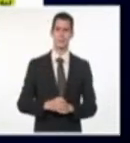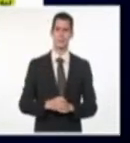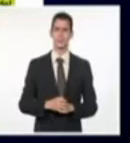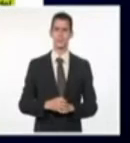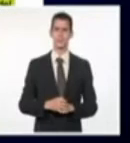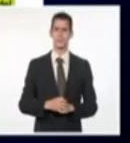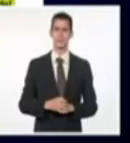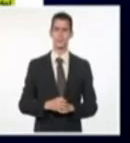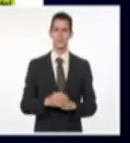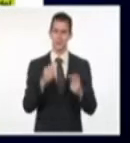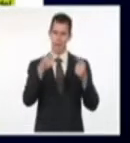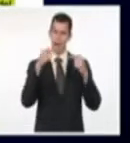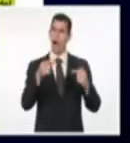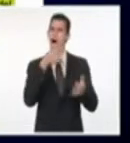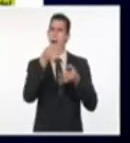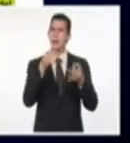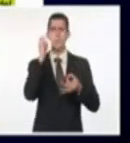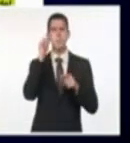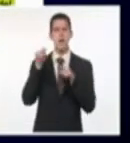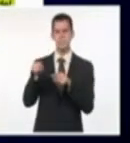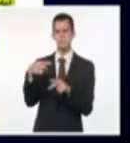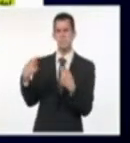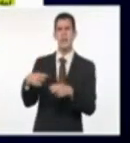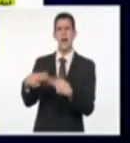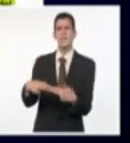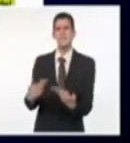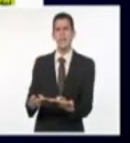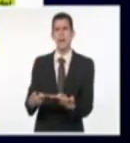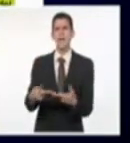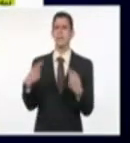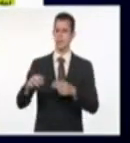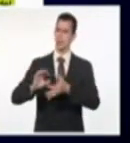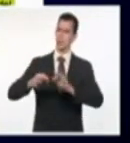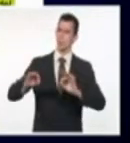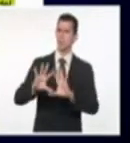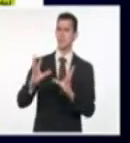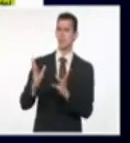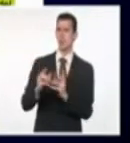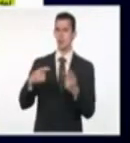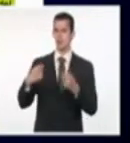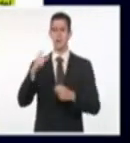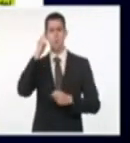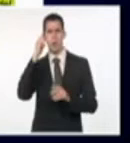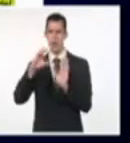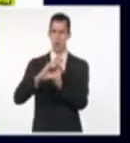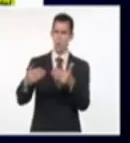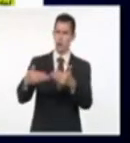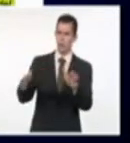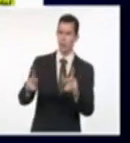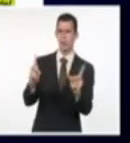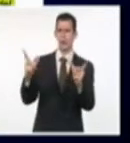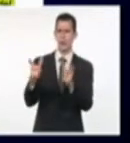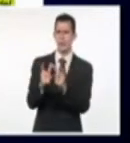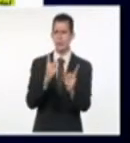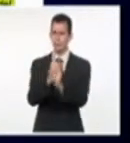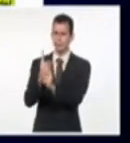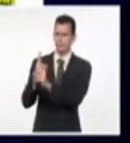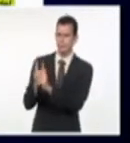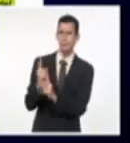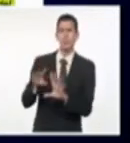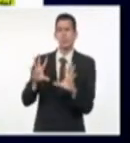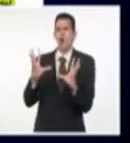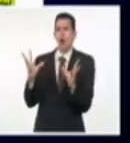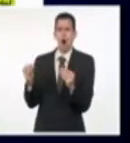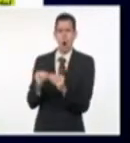administrativa y de coordinación en Cuba del proyecto. Organización de convocatorias, reuniones de trabajo, colaboración en la